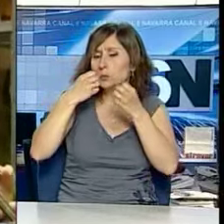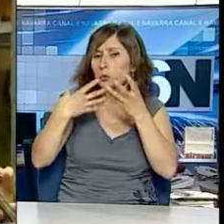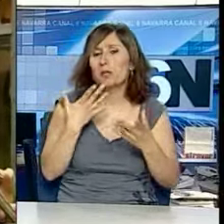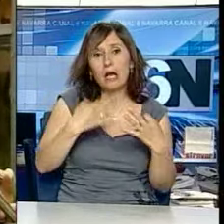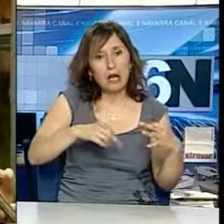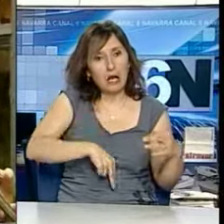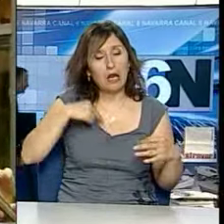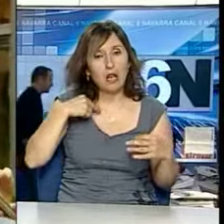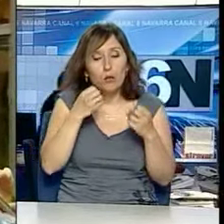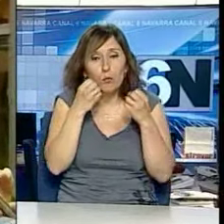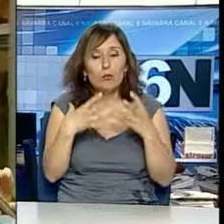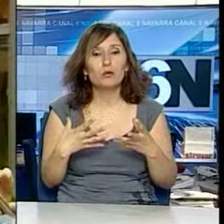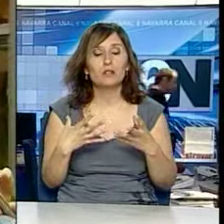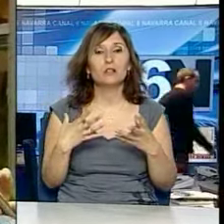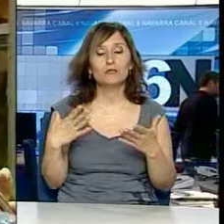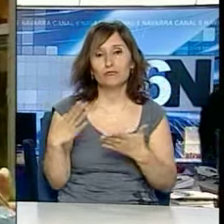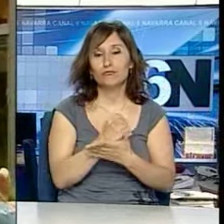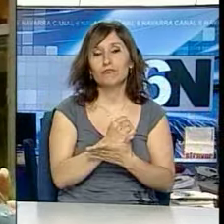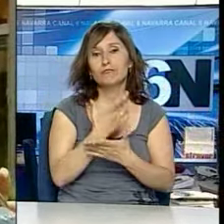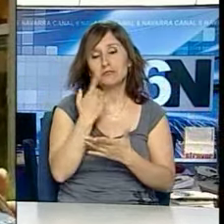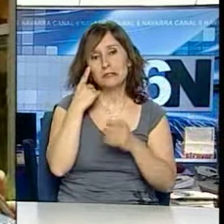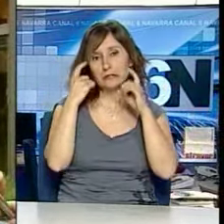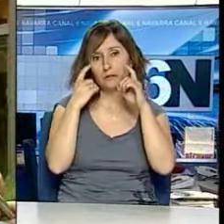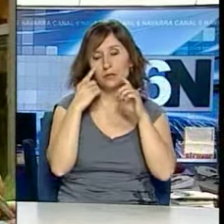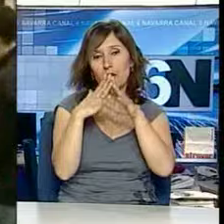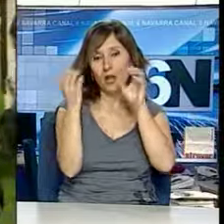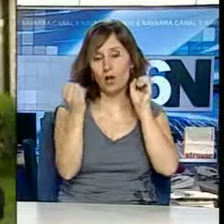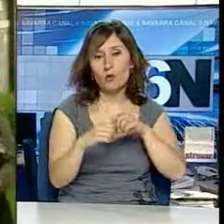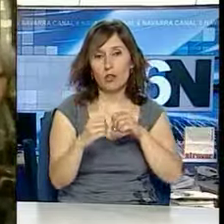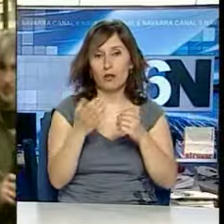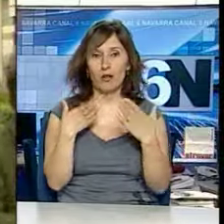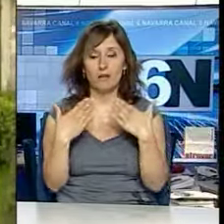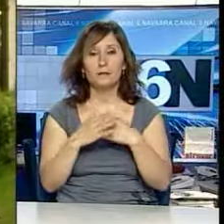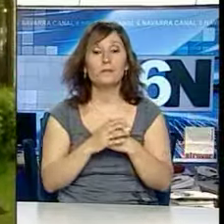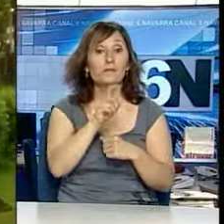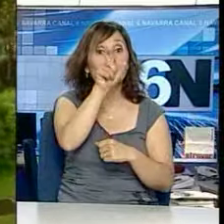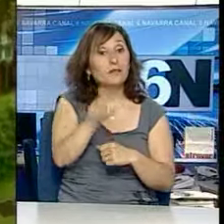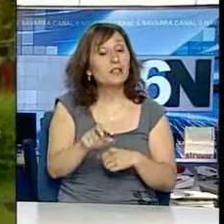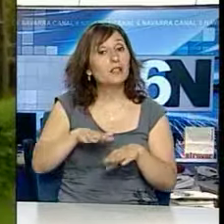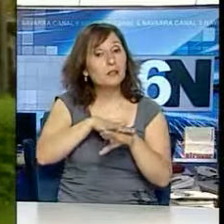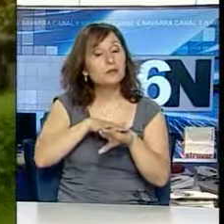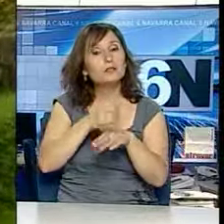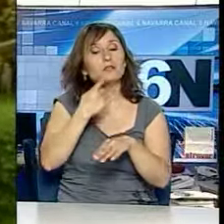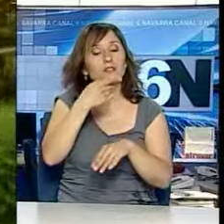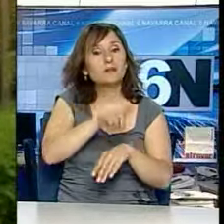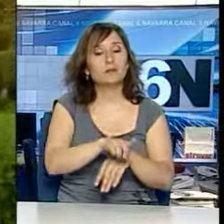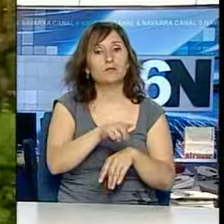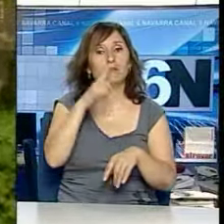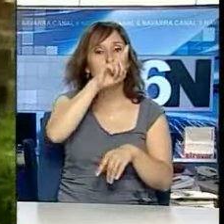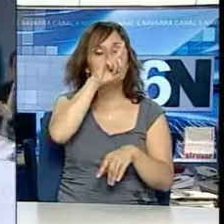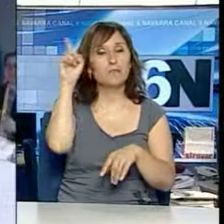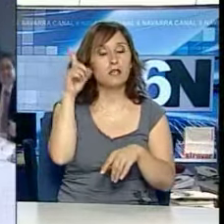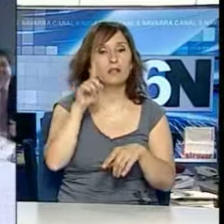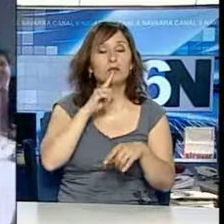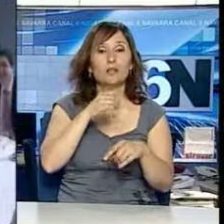en general. Está buscando también los acuerdos y los consensos. El ministro también ha hecho referencia al avance madrileño respecto al conocido